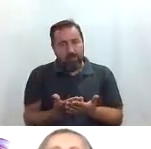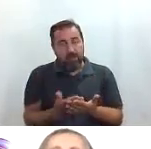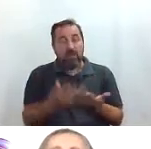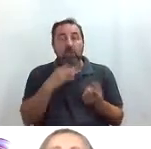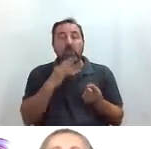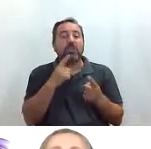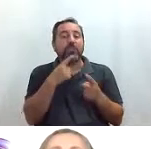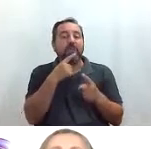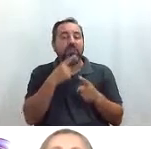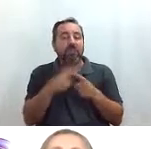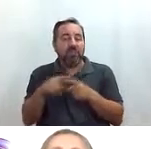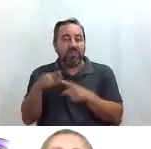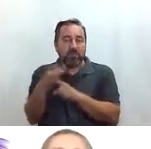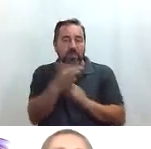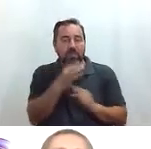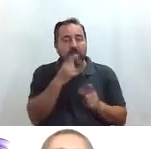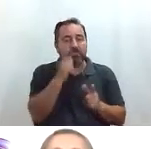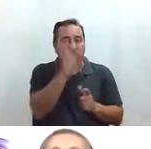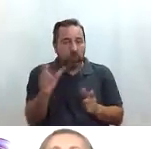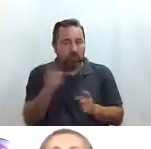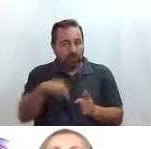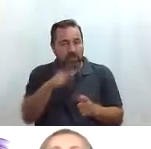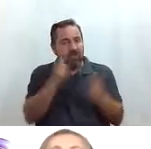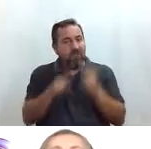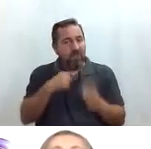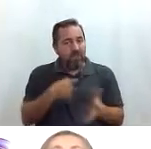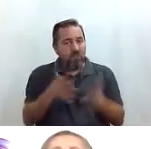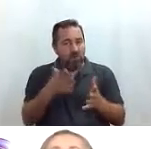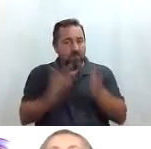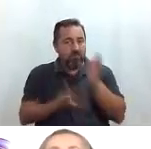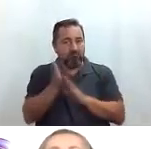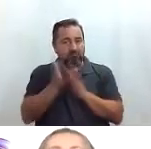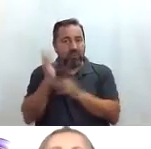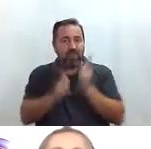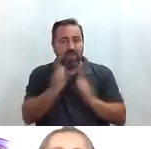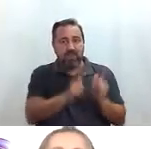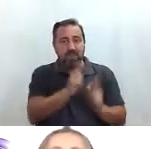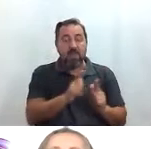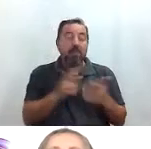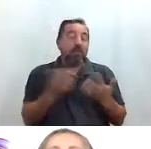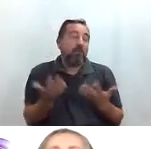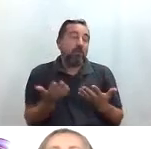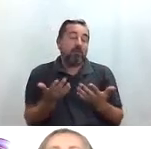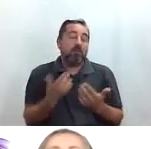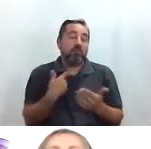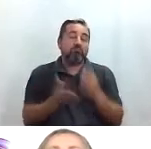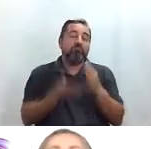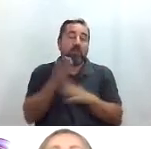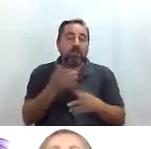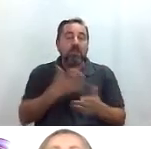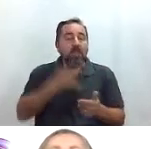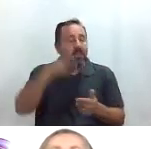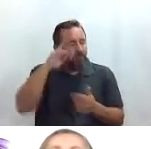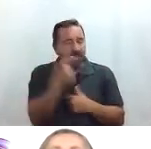distintas casuísticas de personas viajeras que nos encanta viajar y que bueno que fuimos ahí a contar nuestras